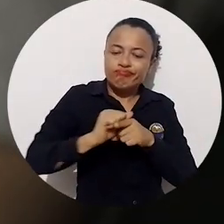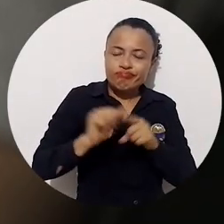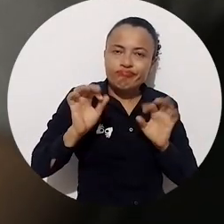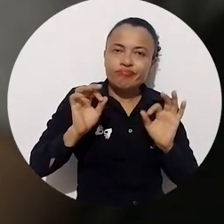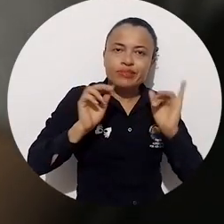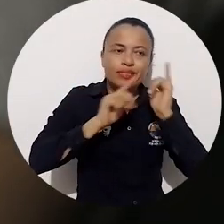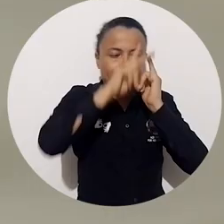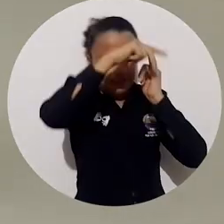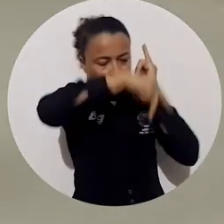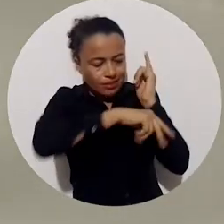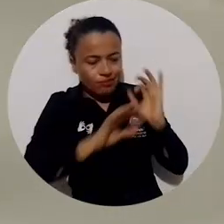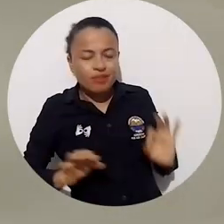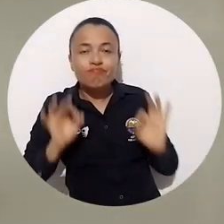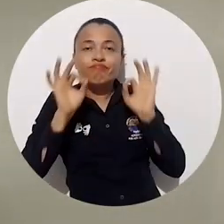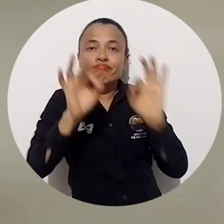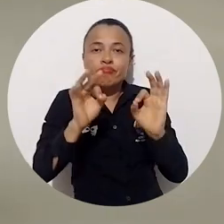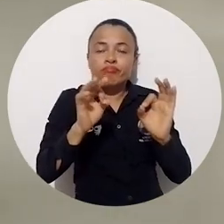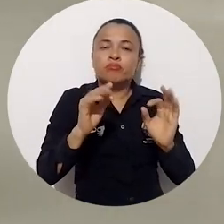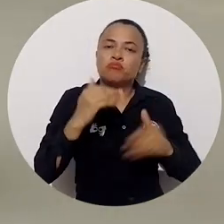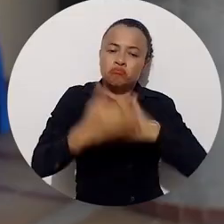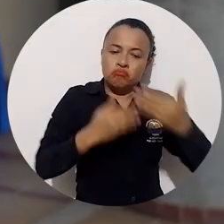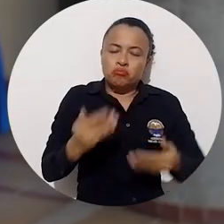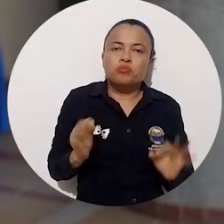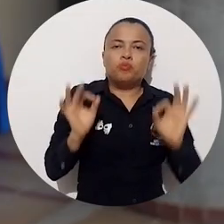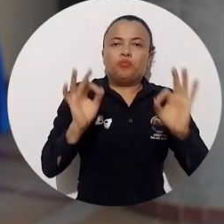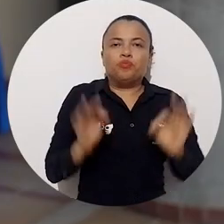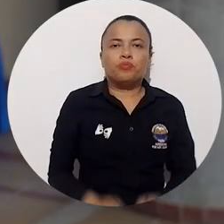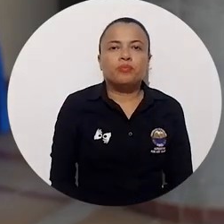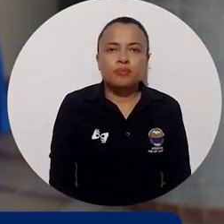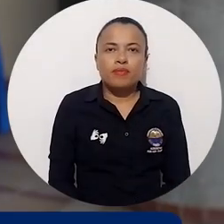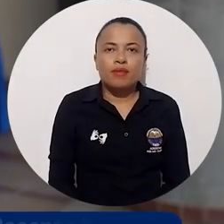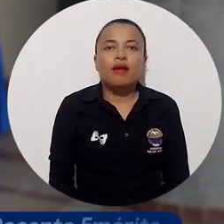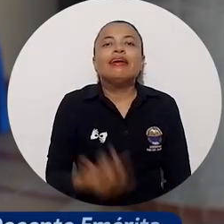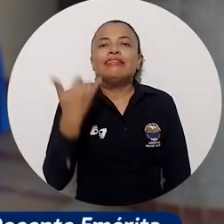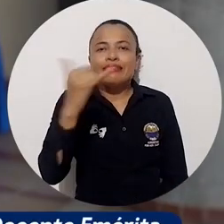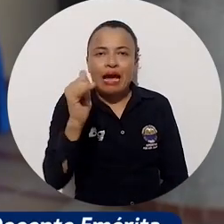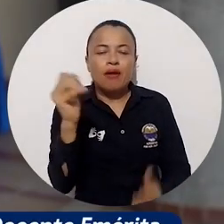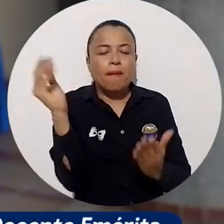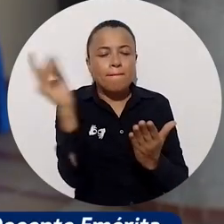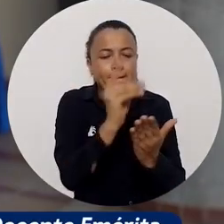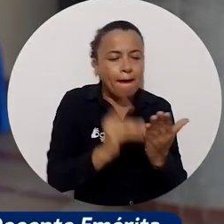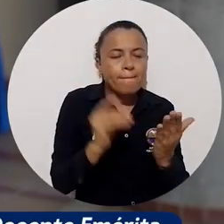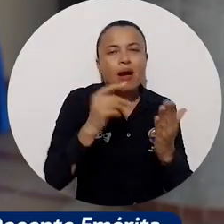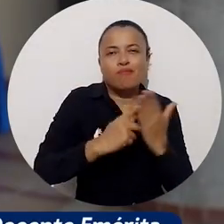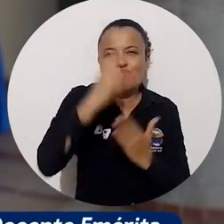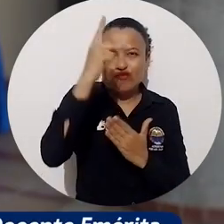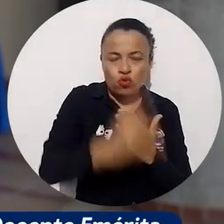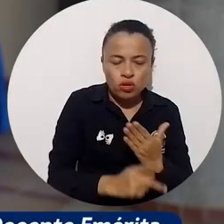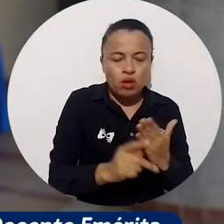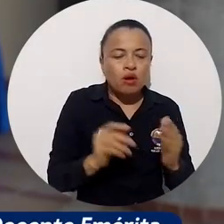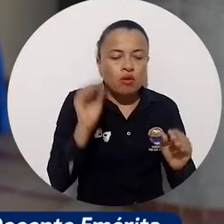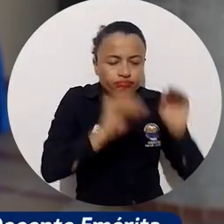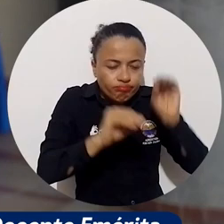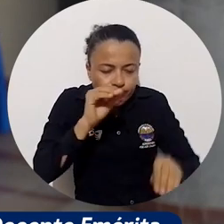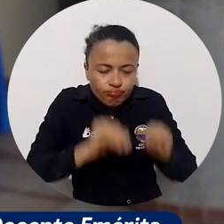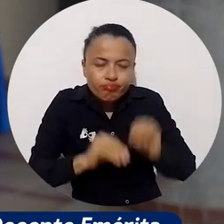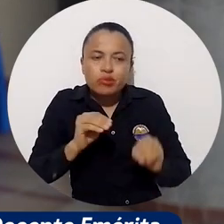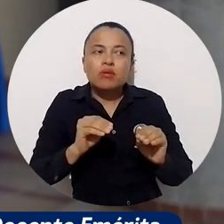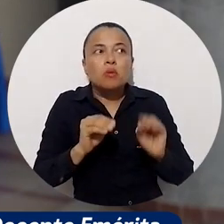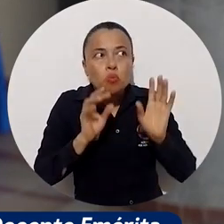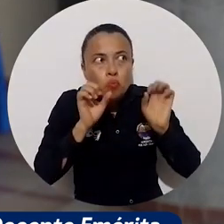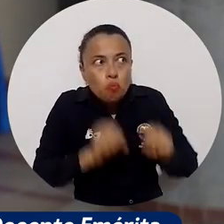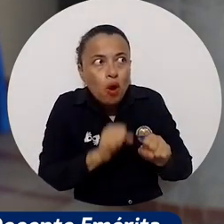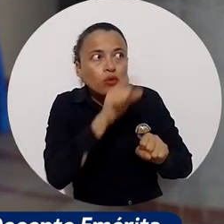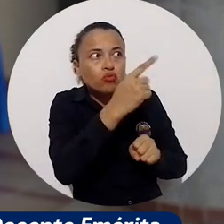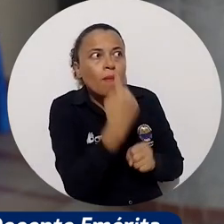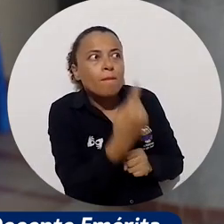que propendan por su calidad y excelencia. Ya diseñamos un proyecto que posibilite la implementación de